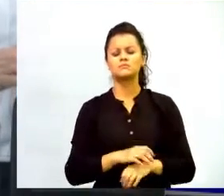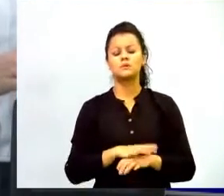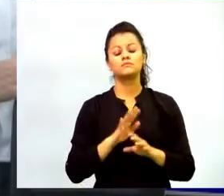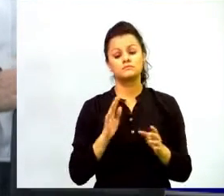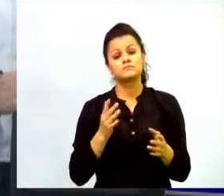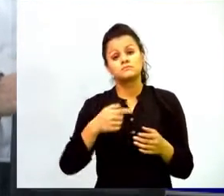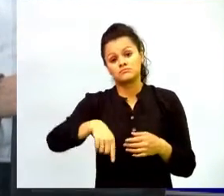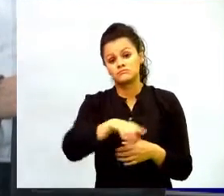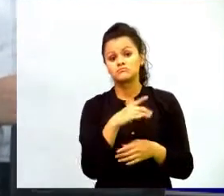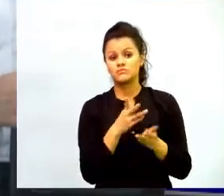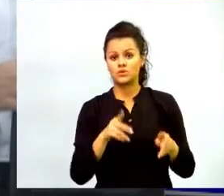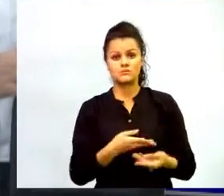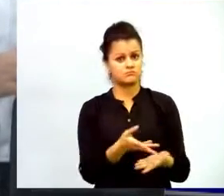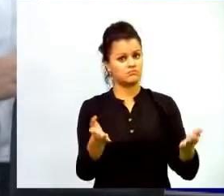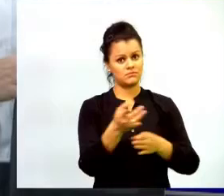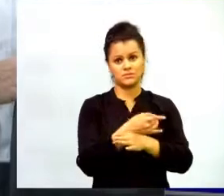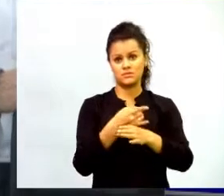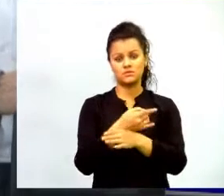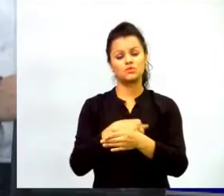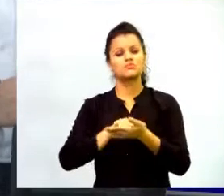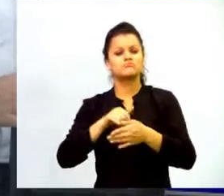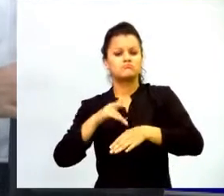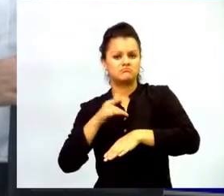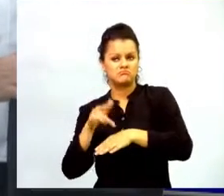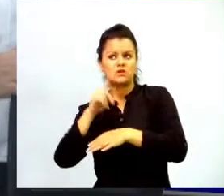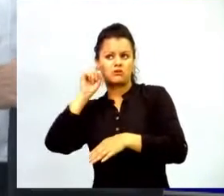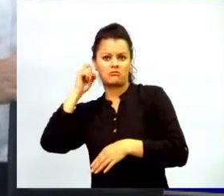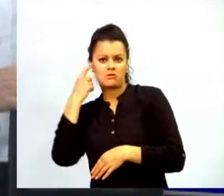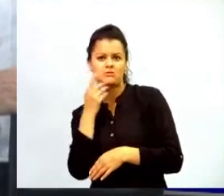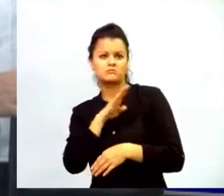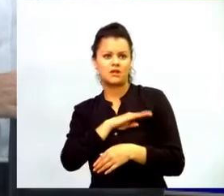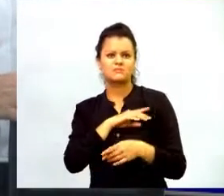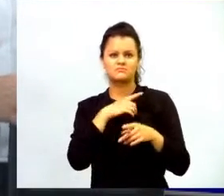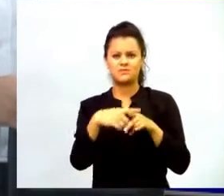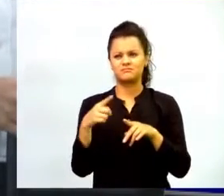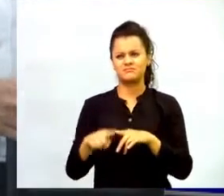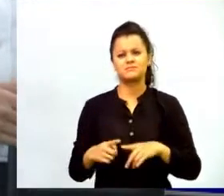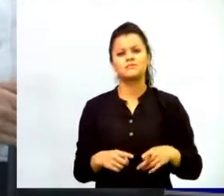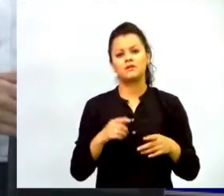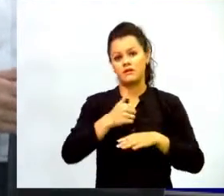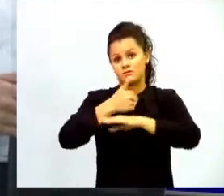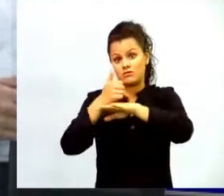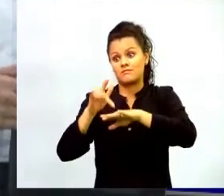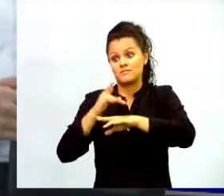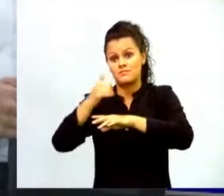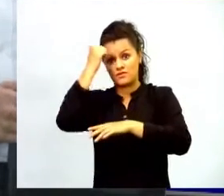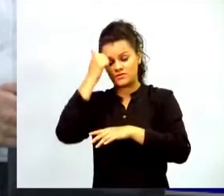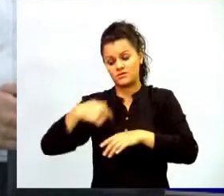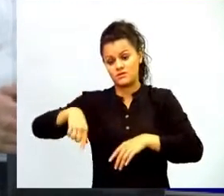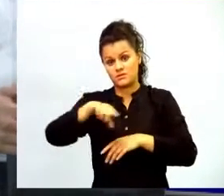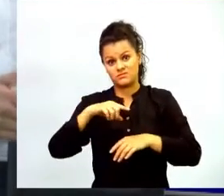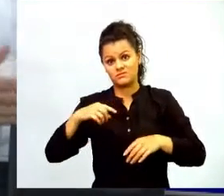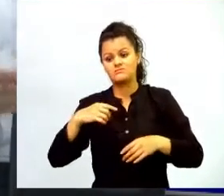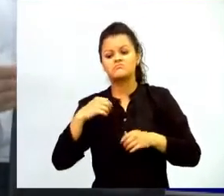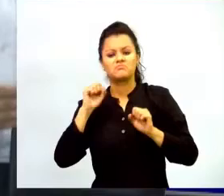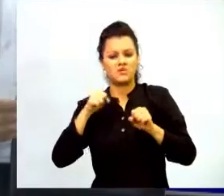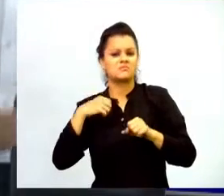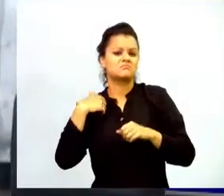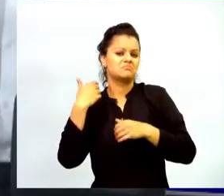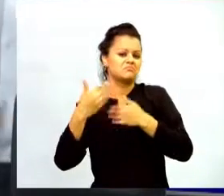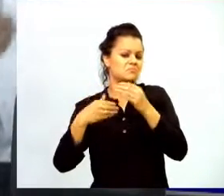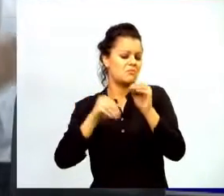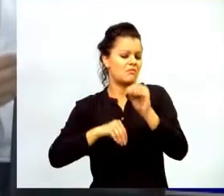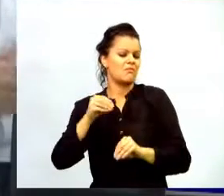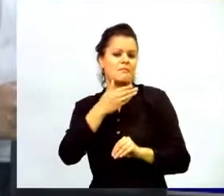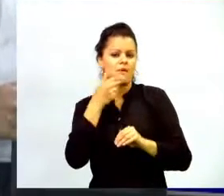a través de los gobiernos locales de los rectores y de la motivación a los profesores vamos a seguir teniendo unos mejores diplomados claro